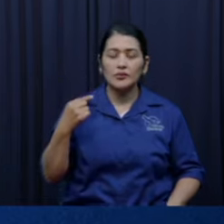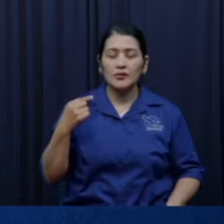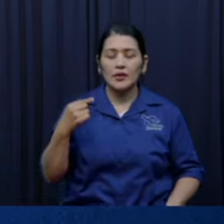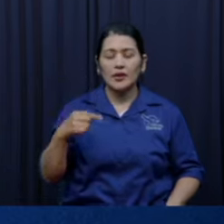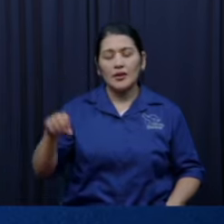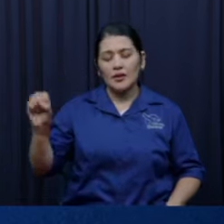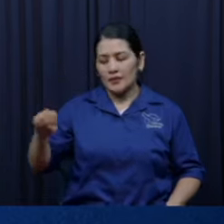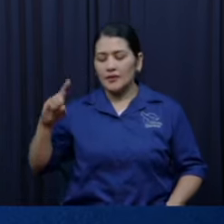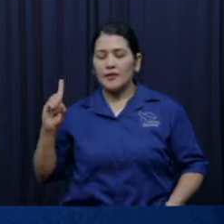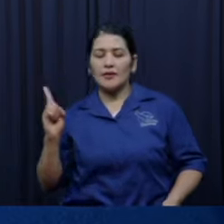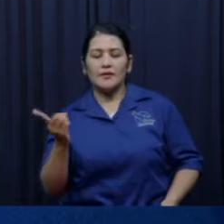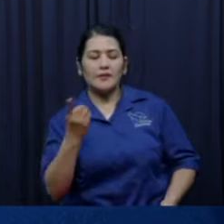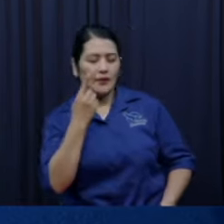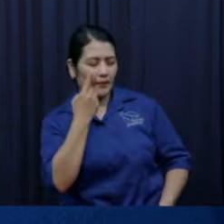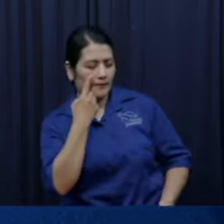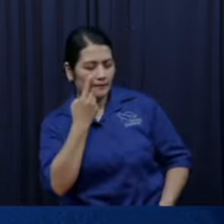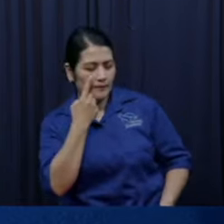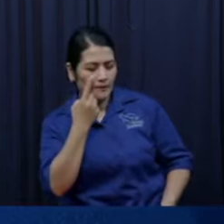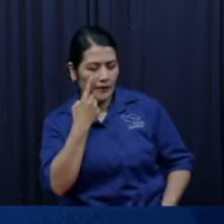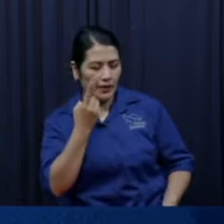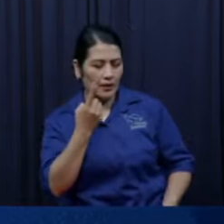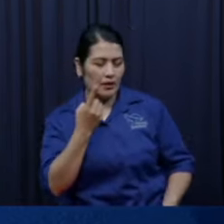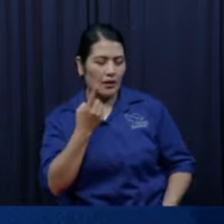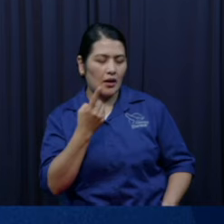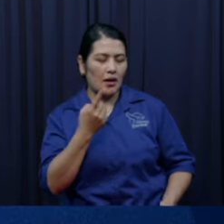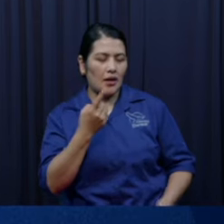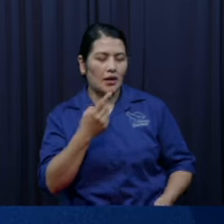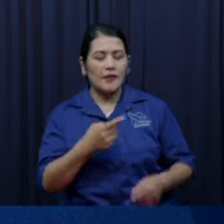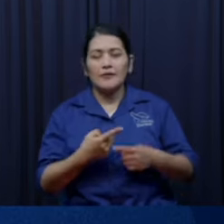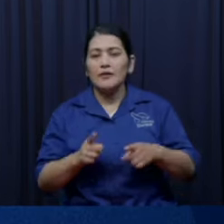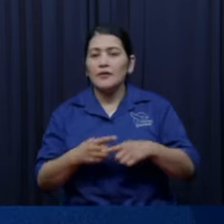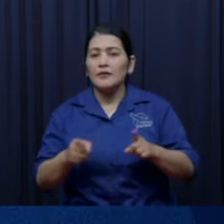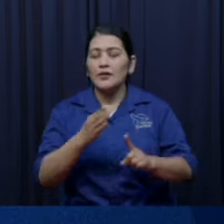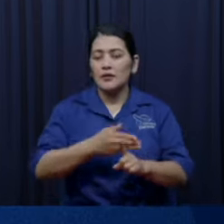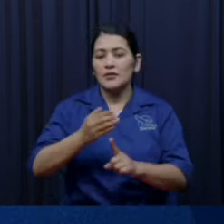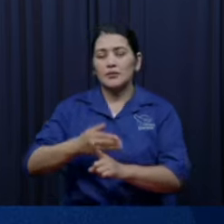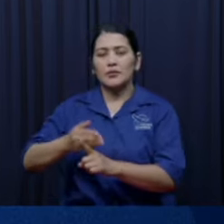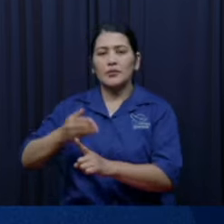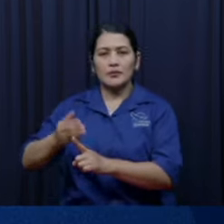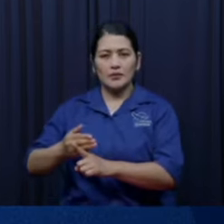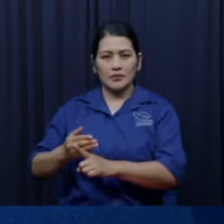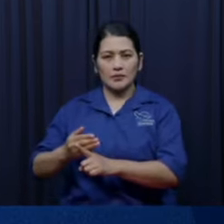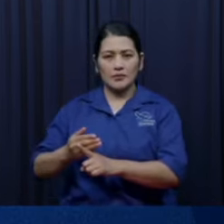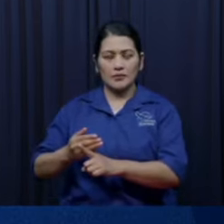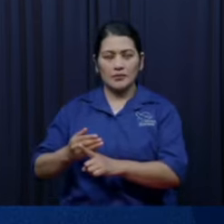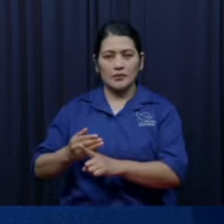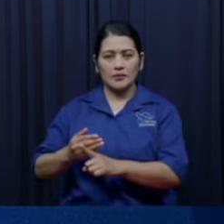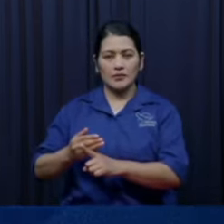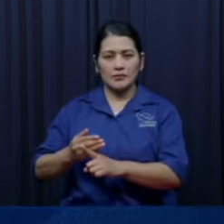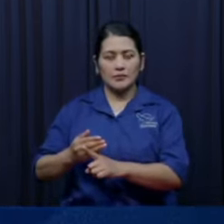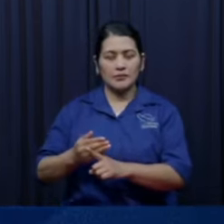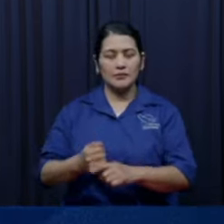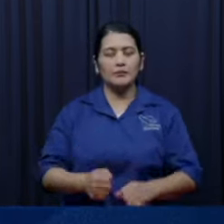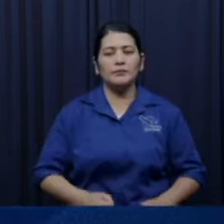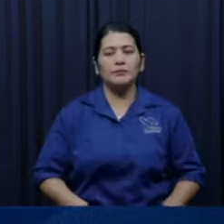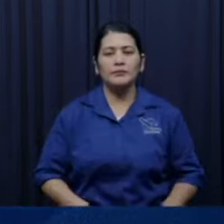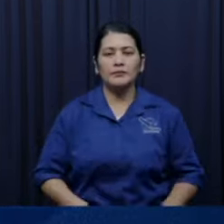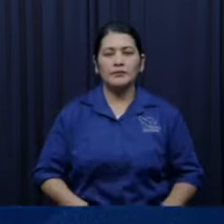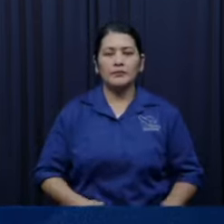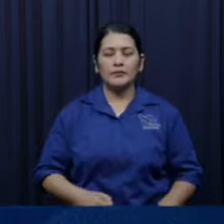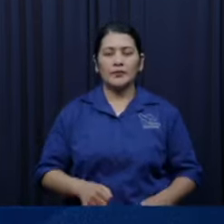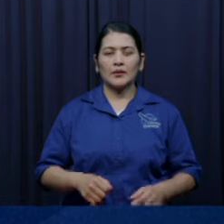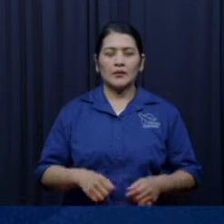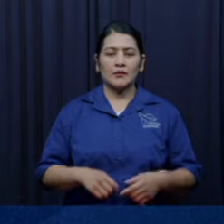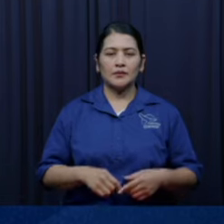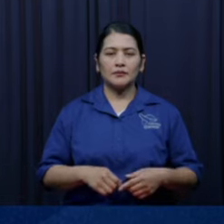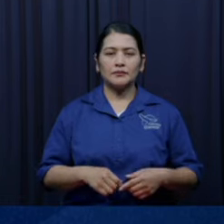el otro empezó a hablar y el lo diagnosticó a este dijeron el rey y sus hombres fueron a Jerusalén contra los jebuseos los habitantes de la